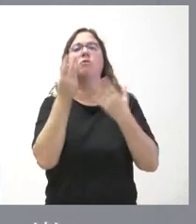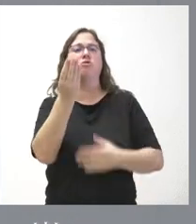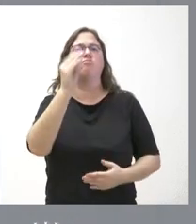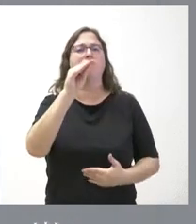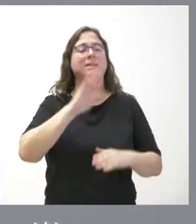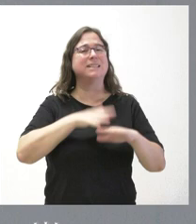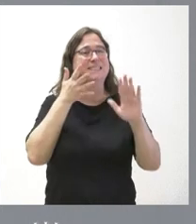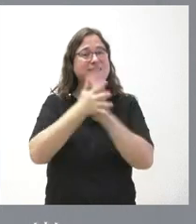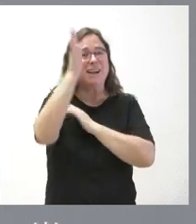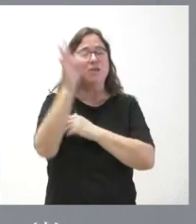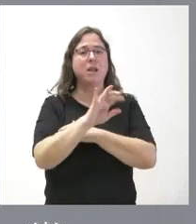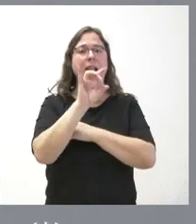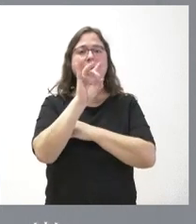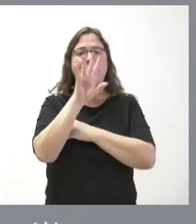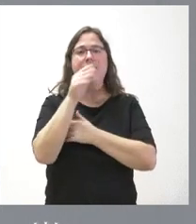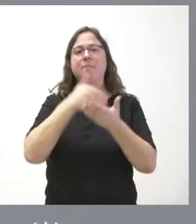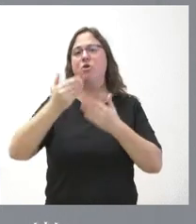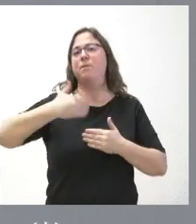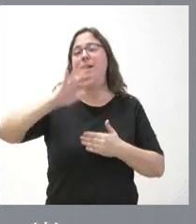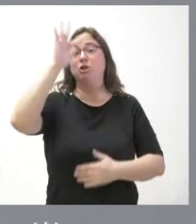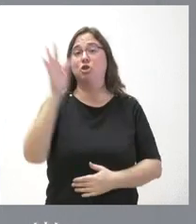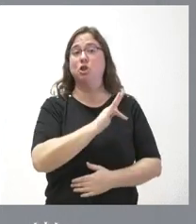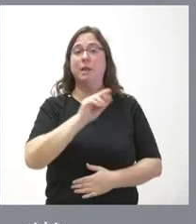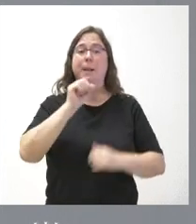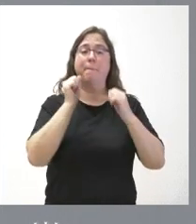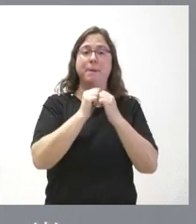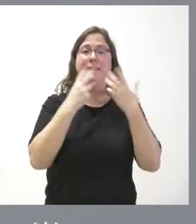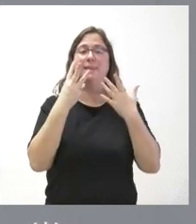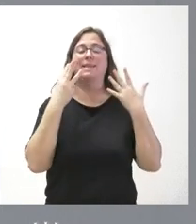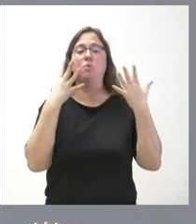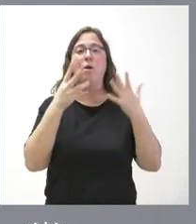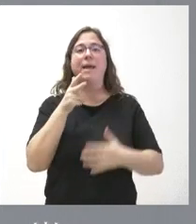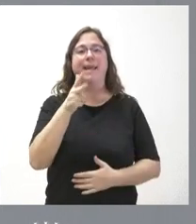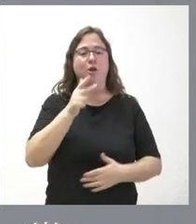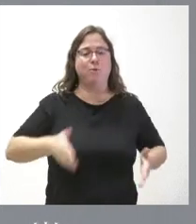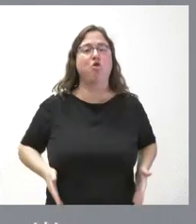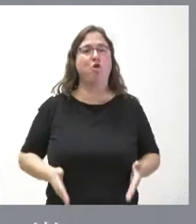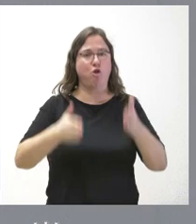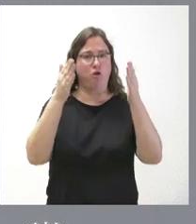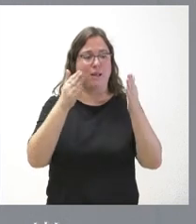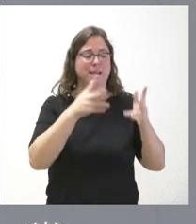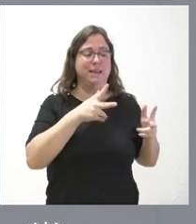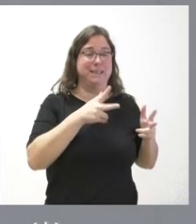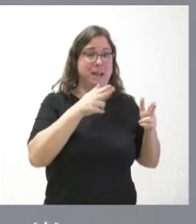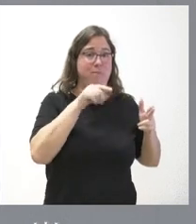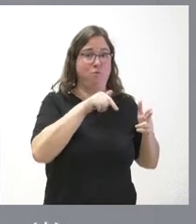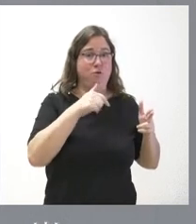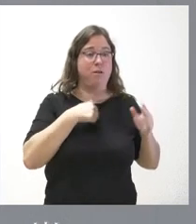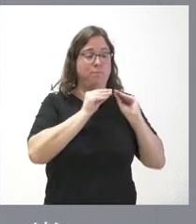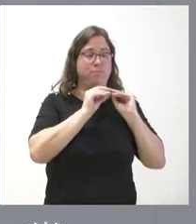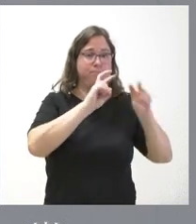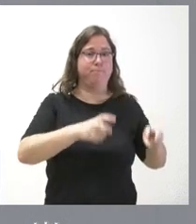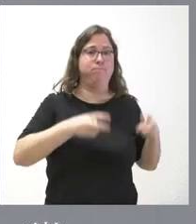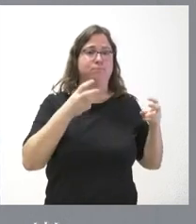por tanto, más de 15 millones de euros para un total de 29 kilómetros de esta carretera entre este tramo que ha sido de reforma